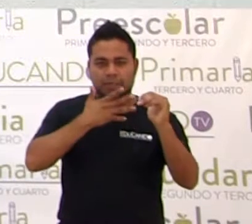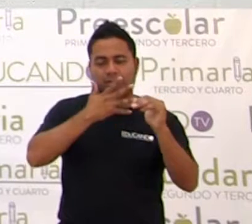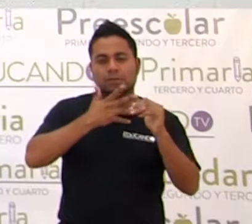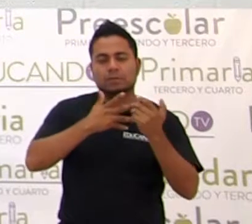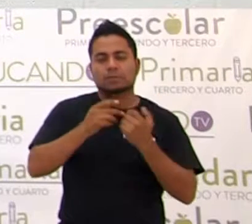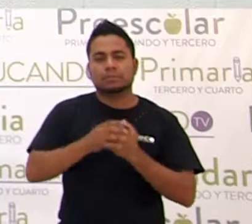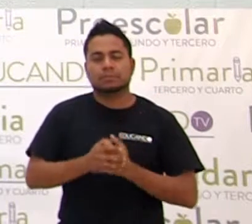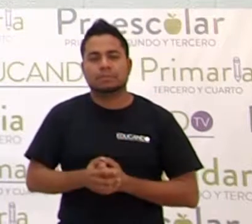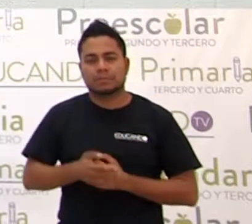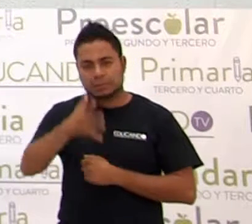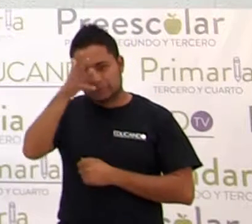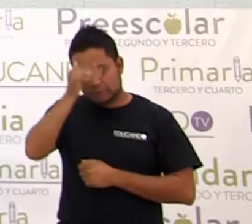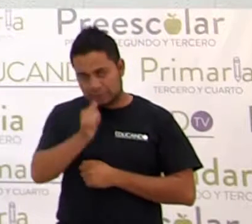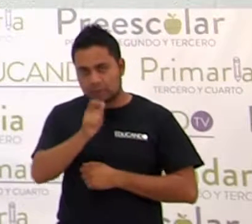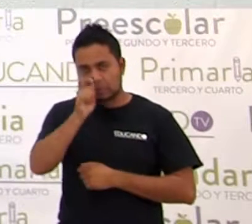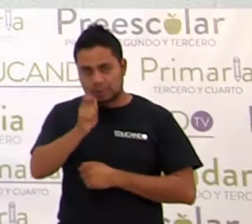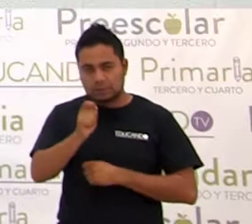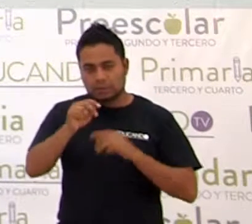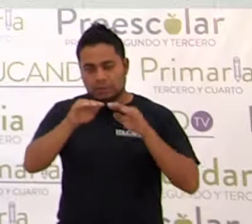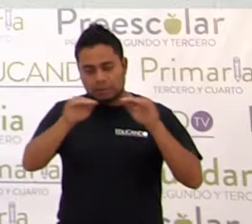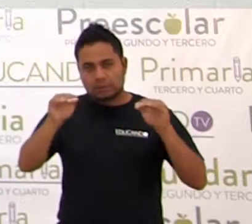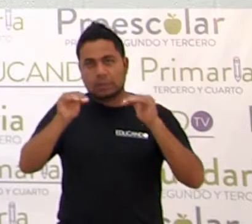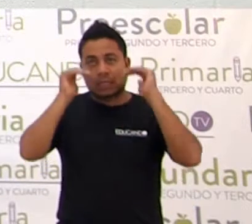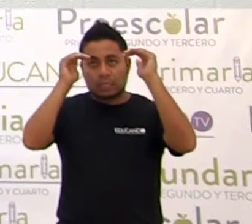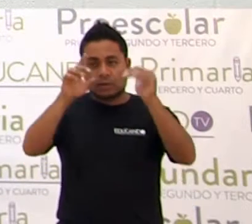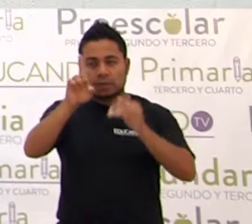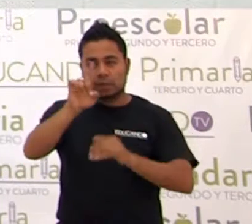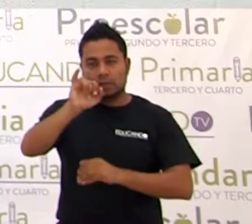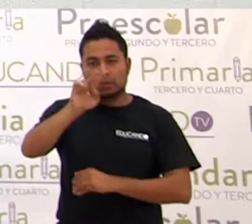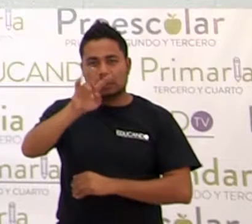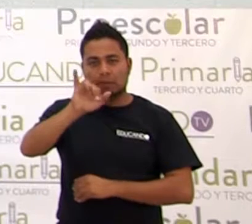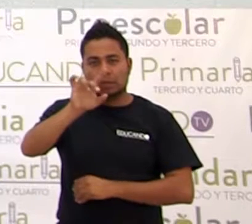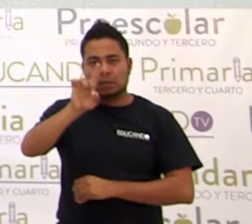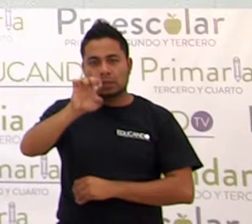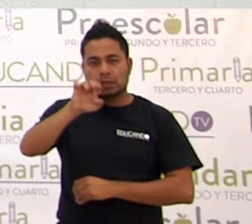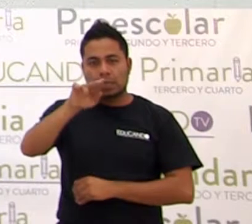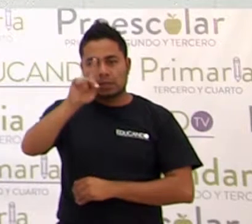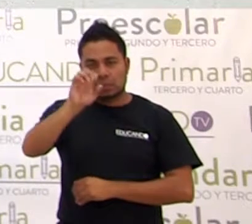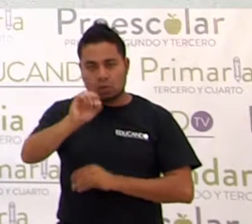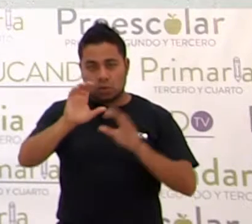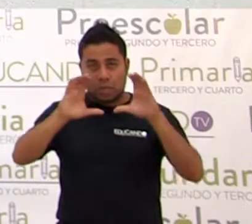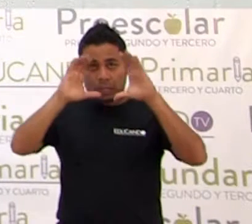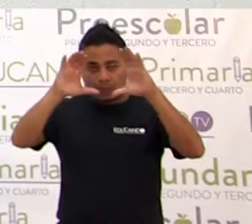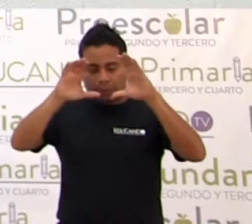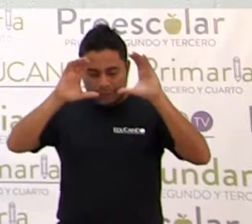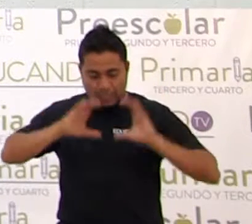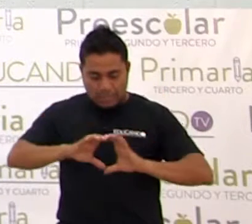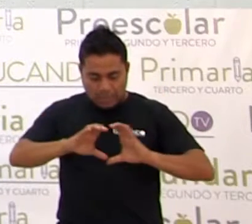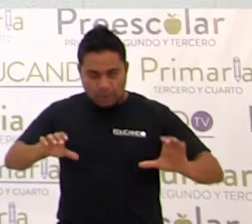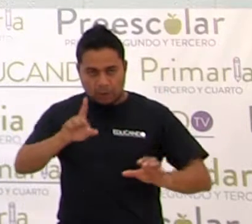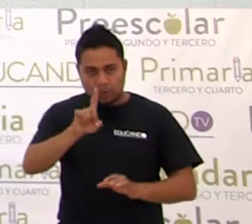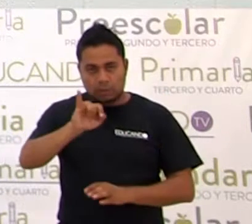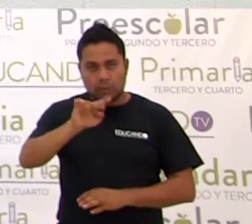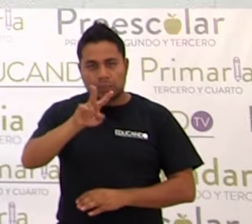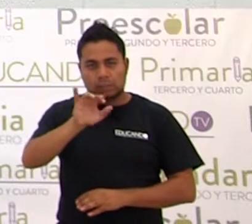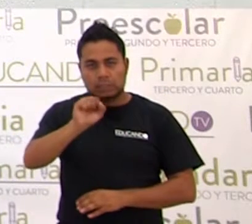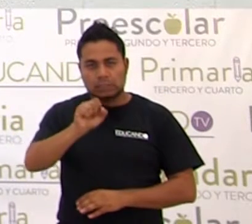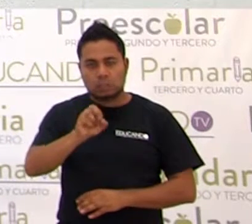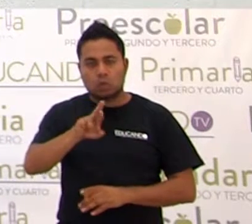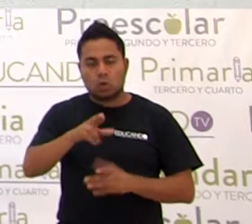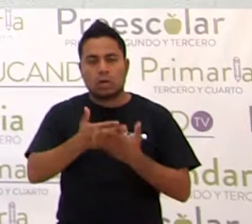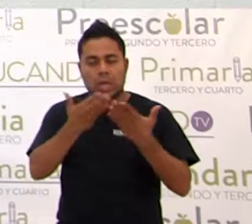cuenta los elementos de la división, dividendo y divisor. ¿Sí? Y vamos a encontrar su cociente, ¿sí?